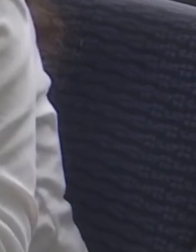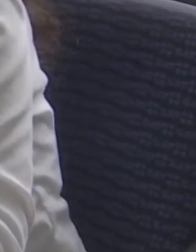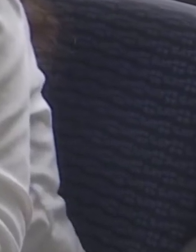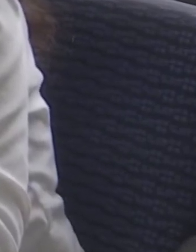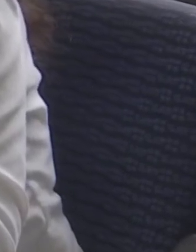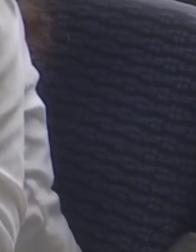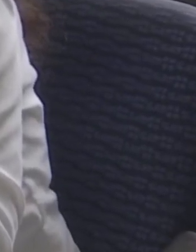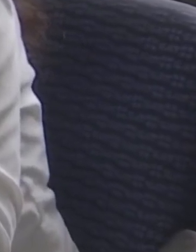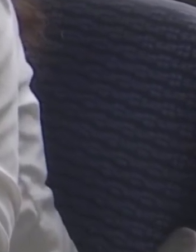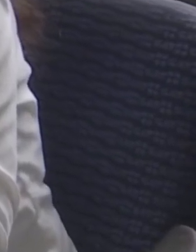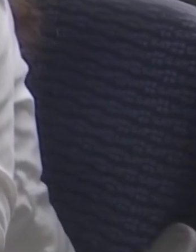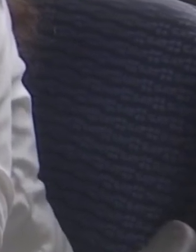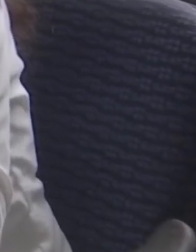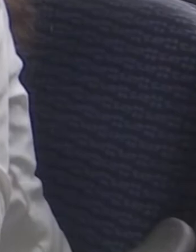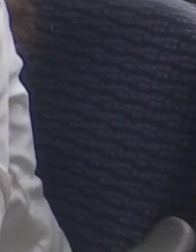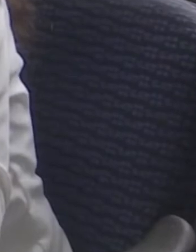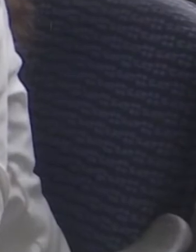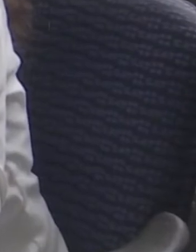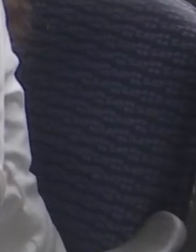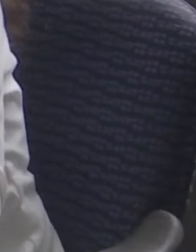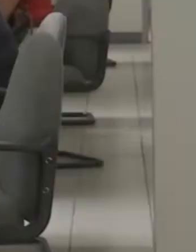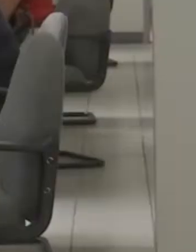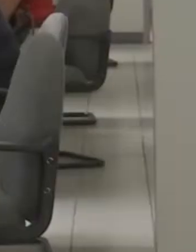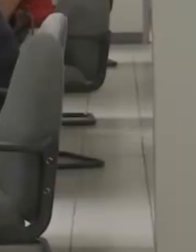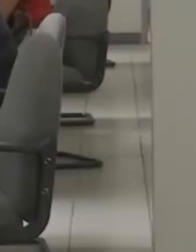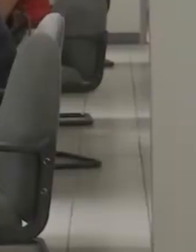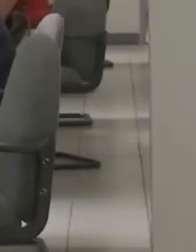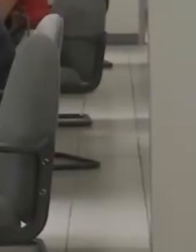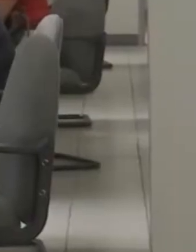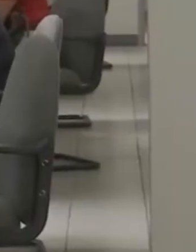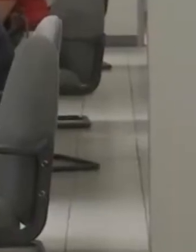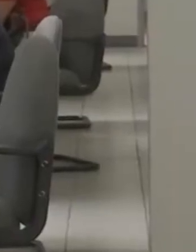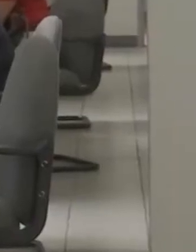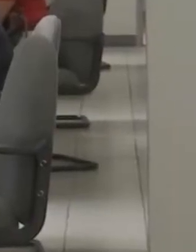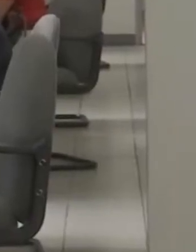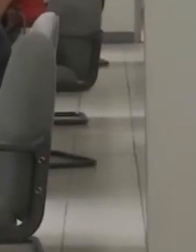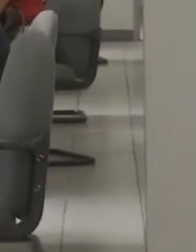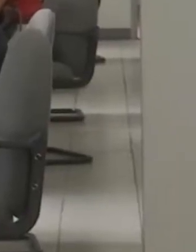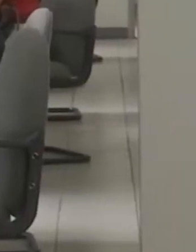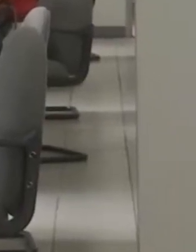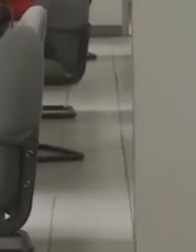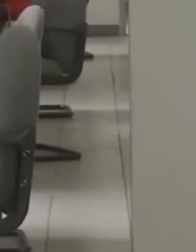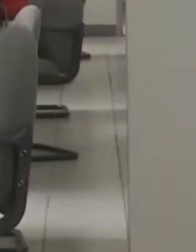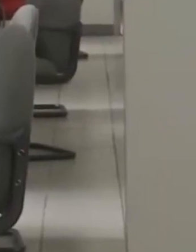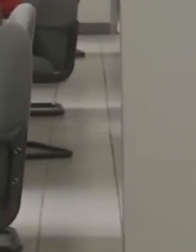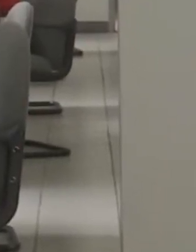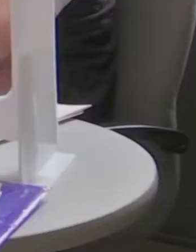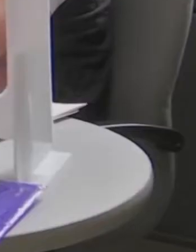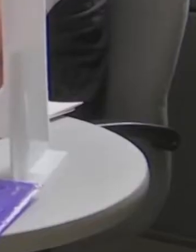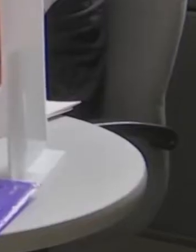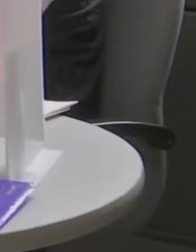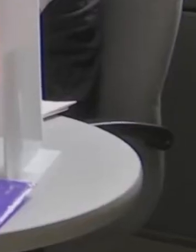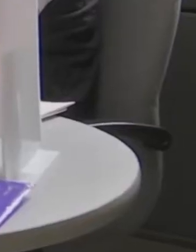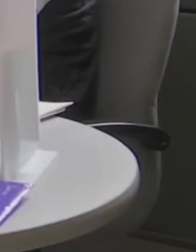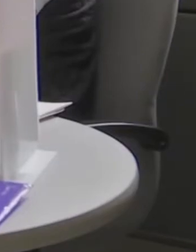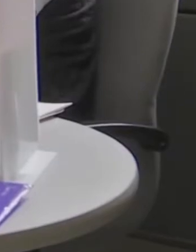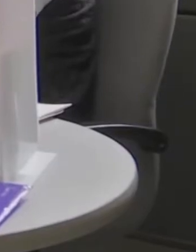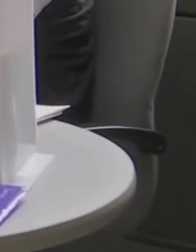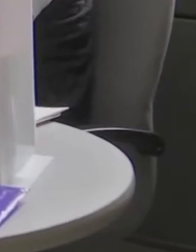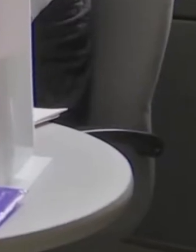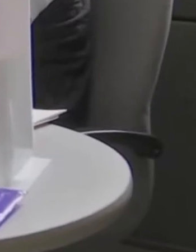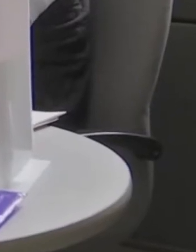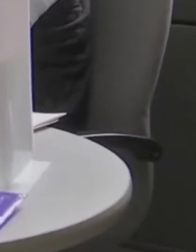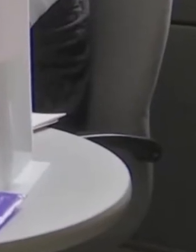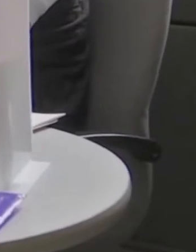ciudadanos contribuyan al desarrollo del país, es la que se encarga de recaudar y fortalecer la hacienda pública